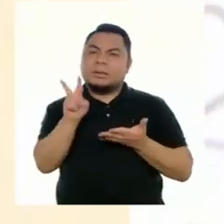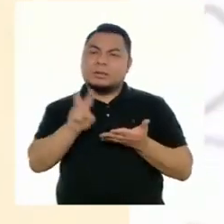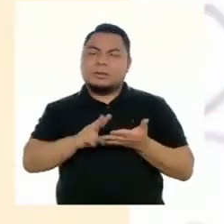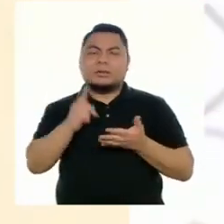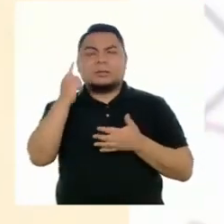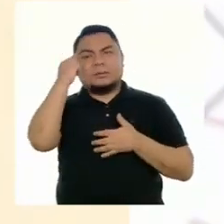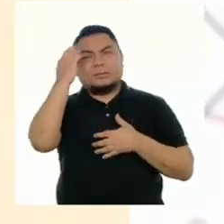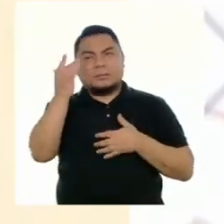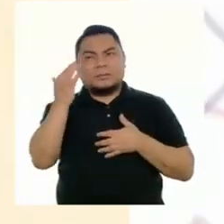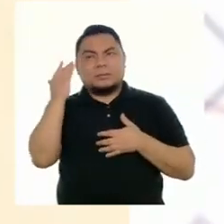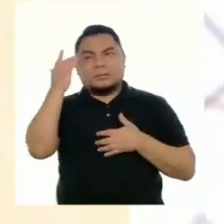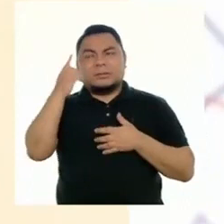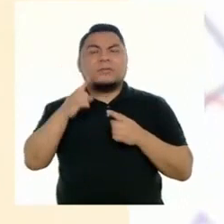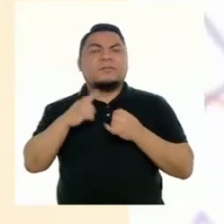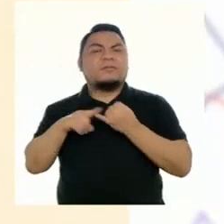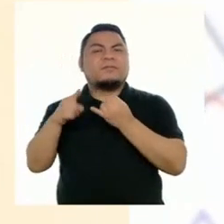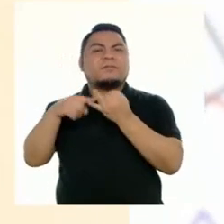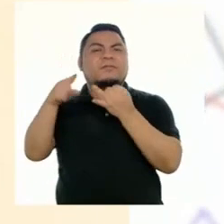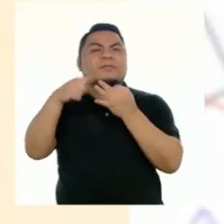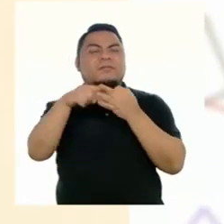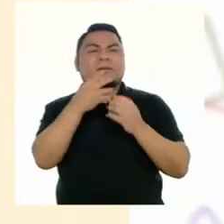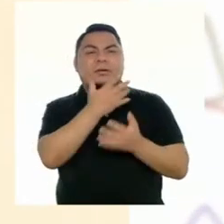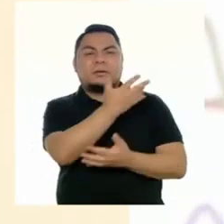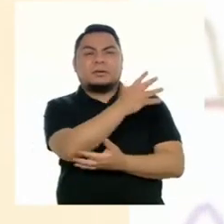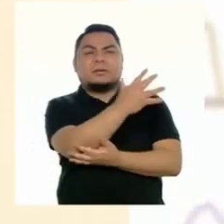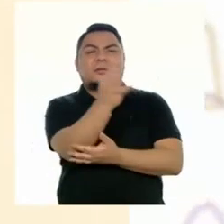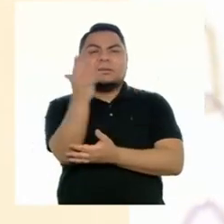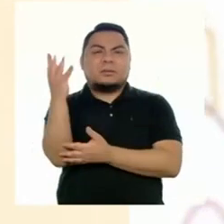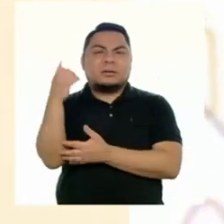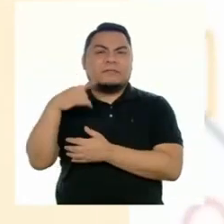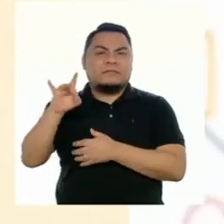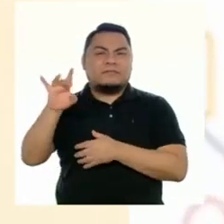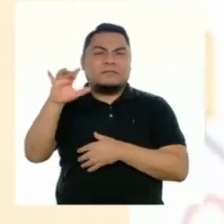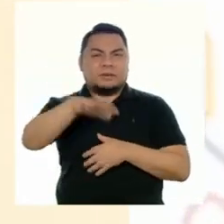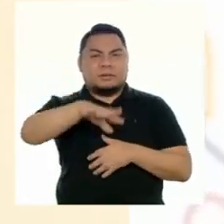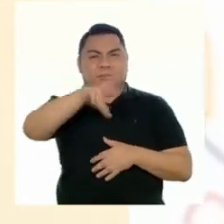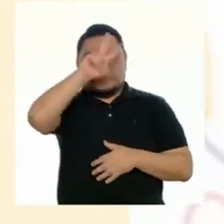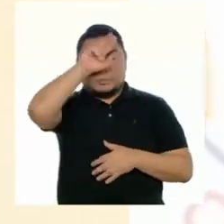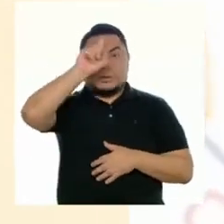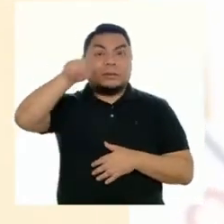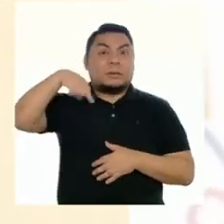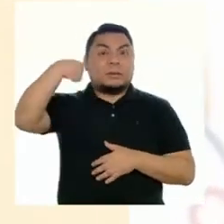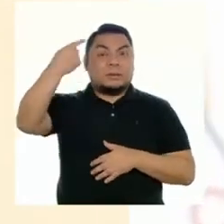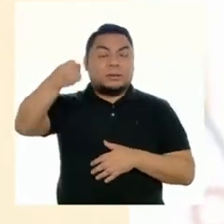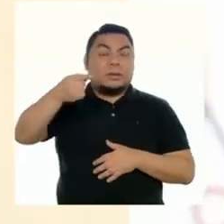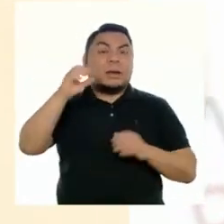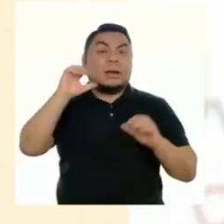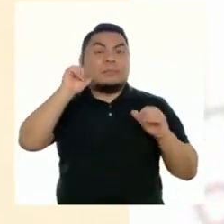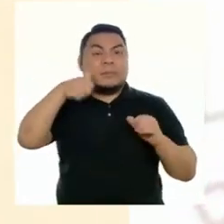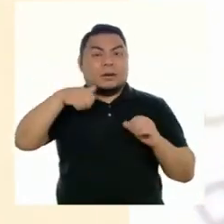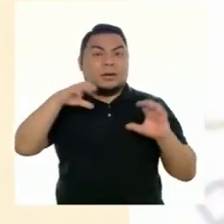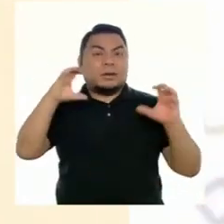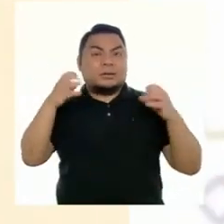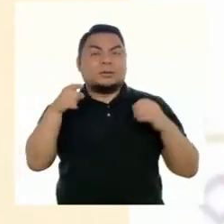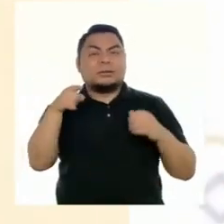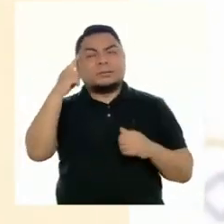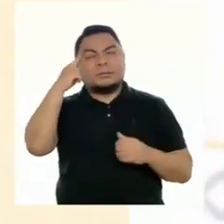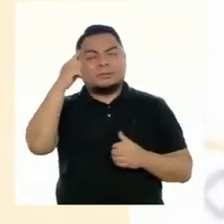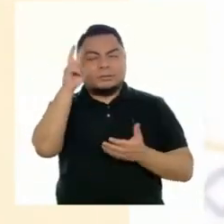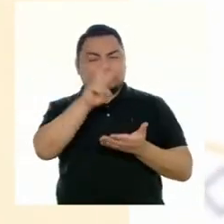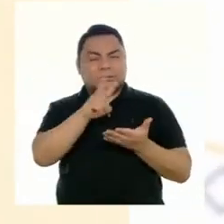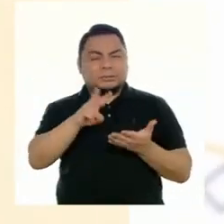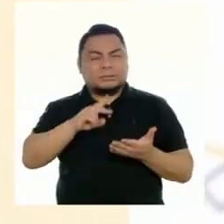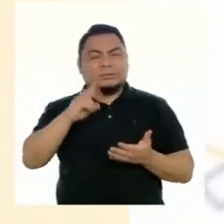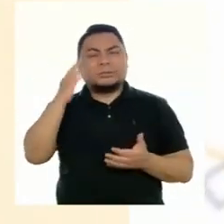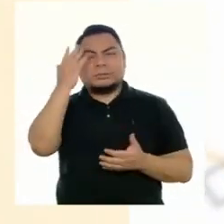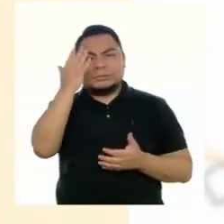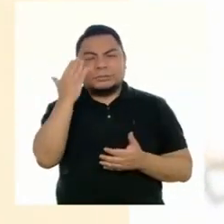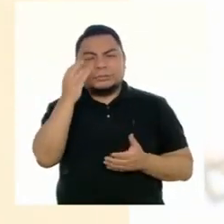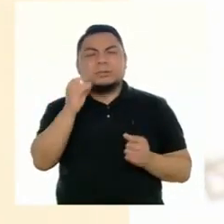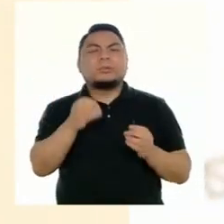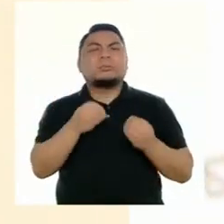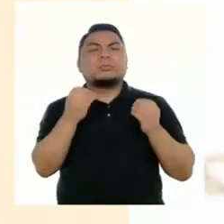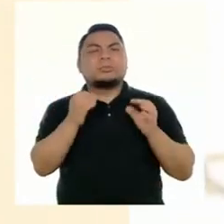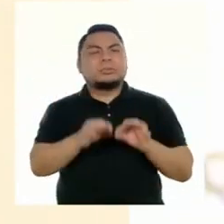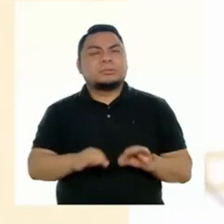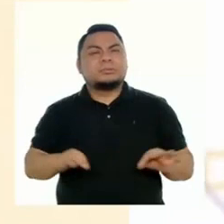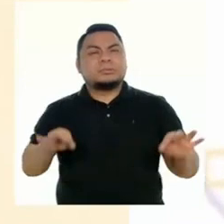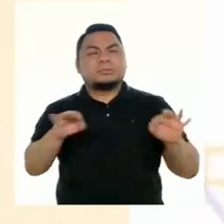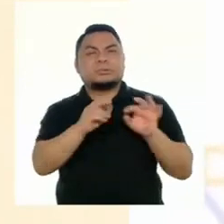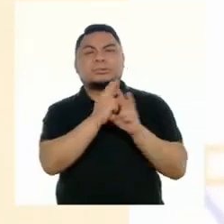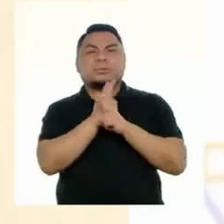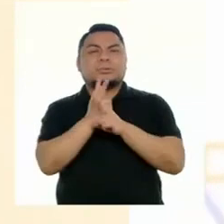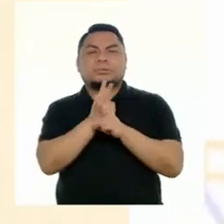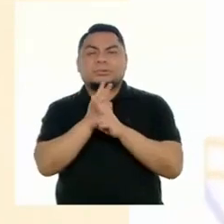y reflexionar sobre la biodiversidad en el Perú. Y en el siguiente programa, vamos a leer y reflexionar sobre por qué es importante